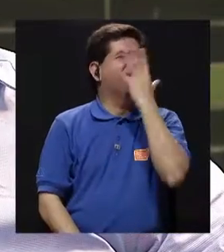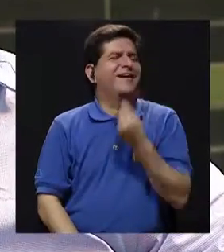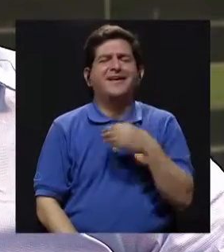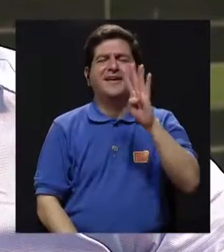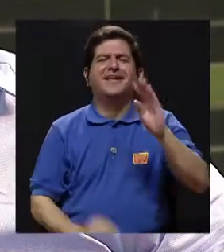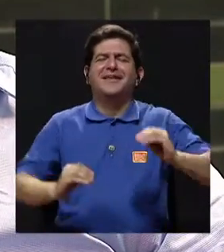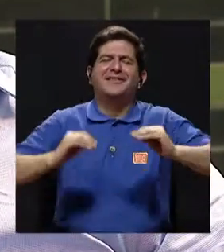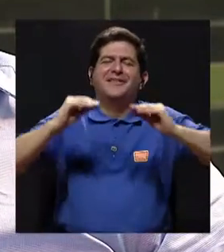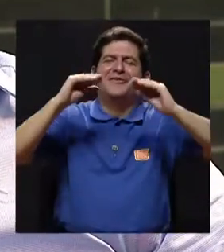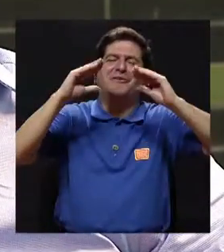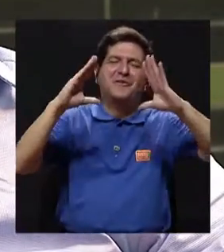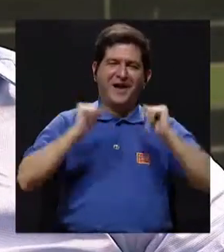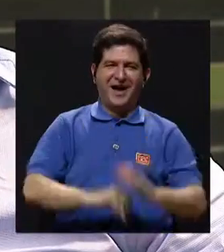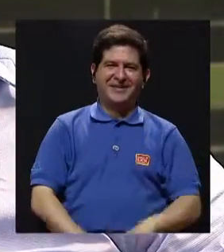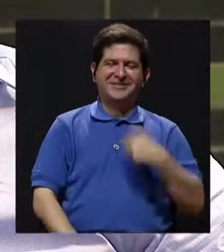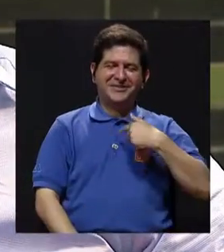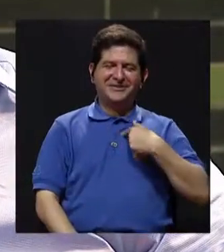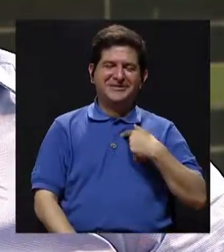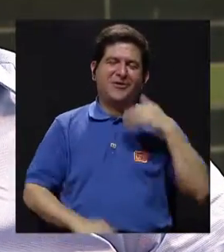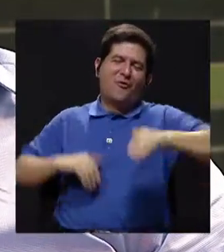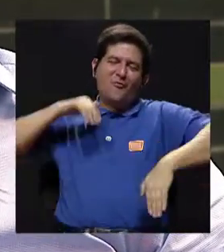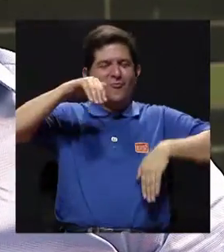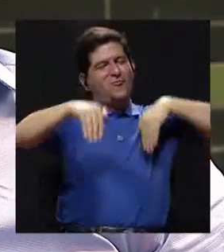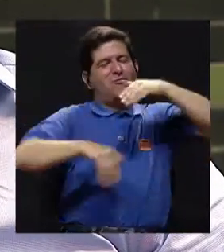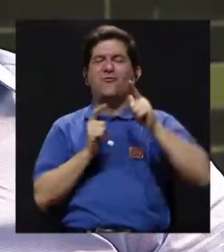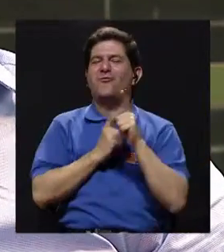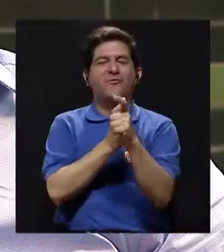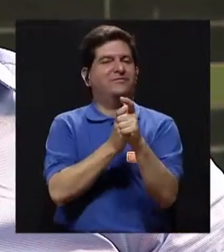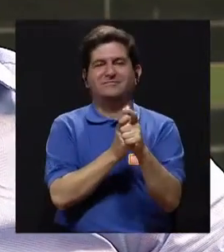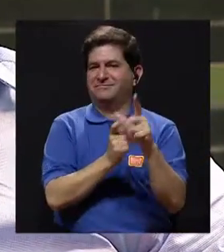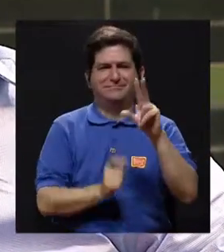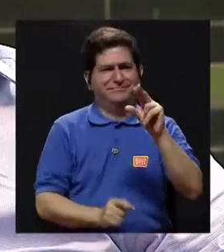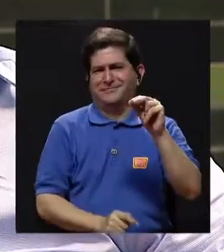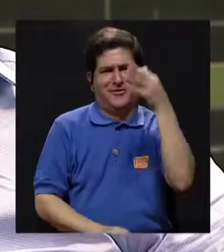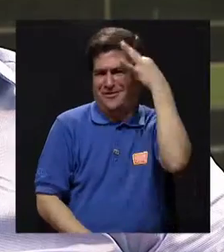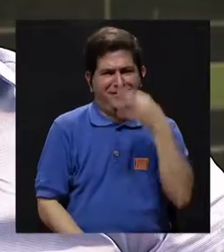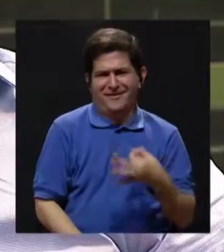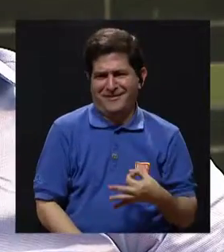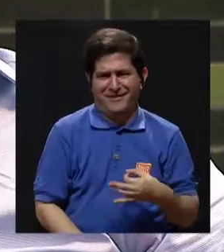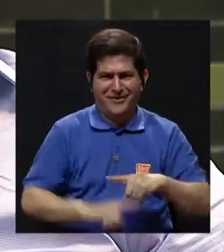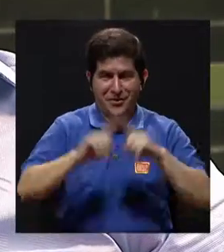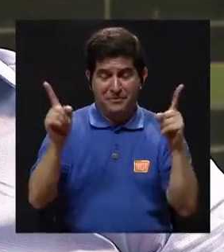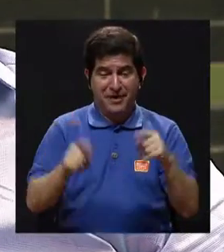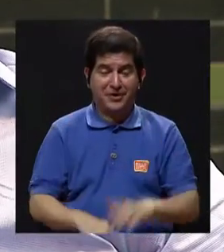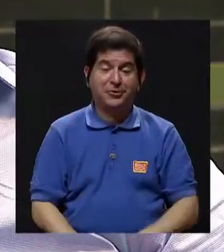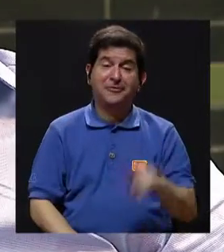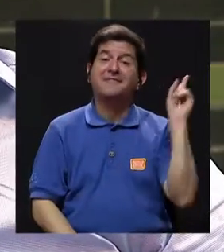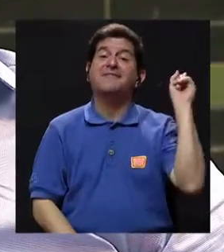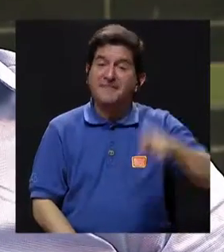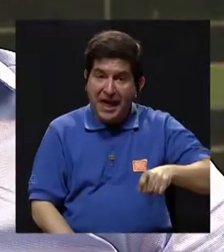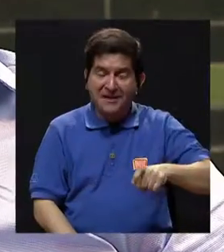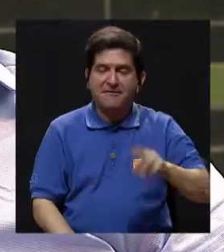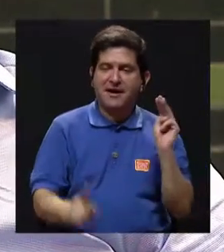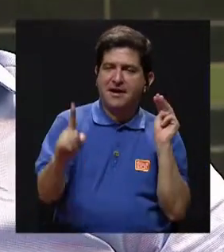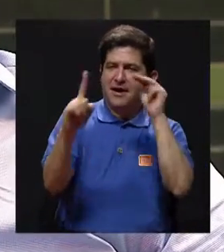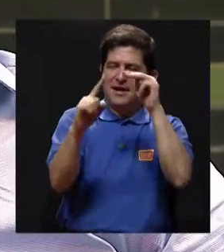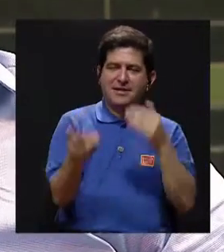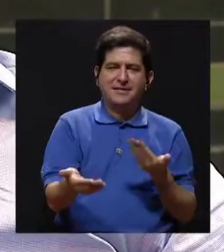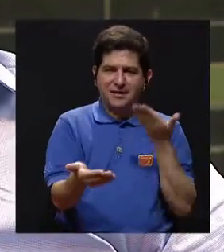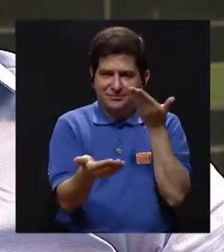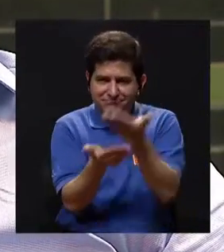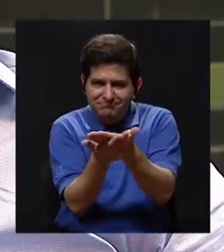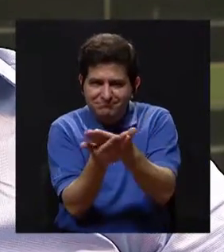lindo, 4 de la mañana! Voy a levantarme a nadar o a correr. No creo. Pero sí dicen, tengo que hacerlo porque es la meta que yo me